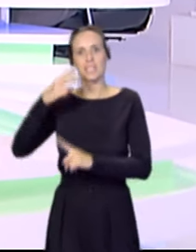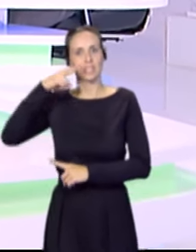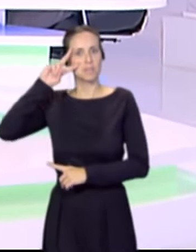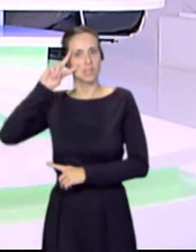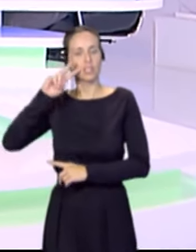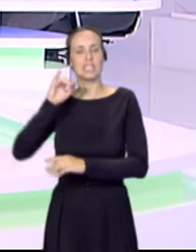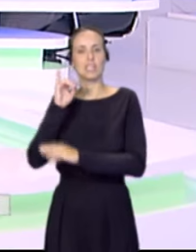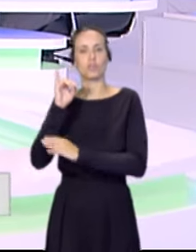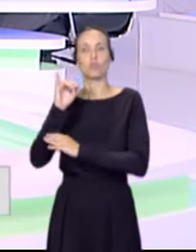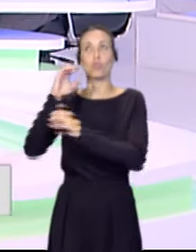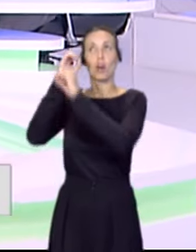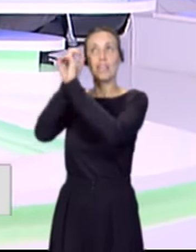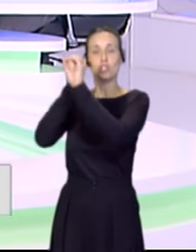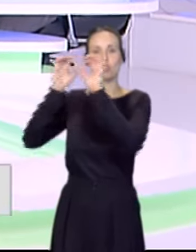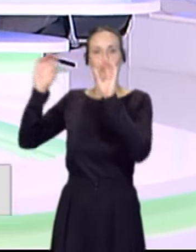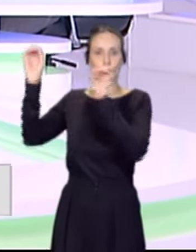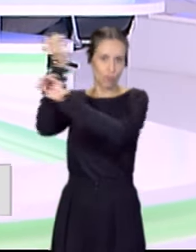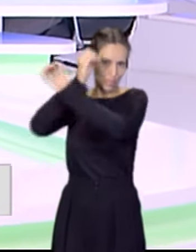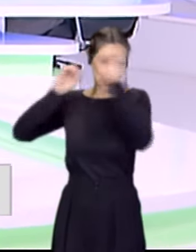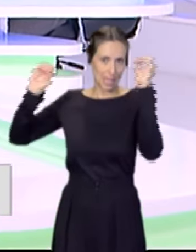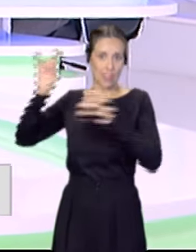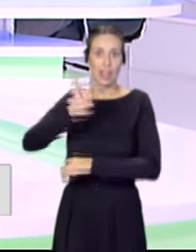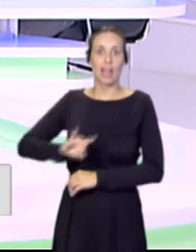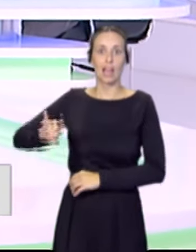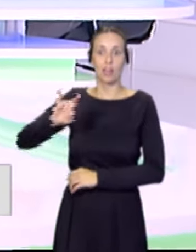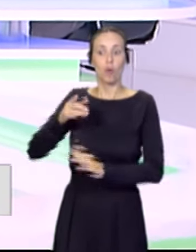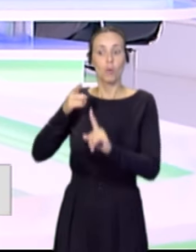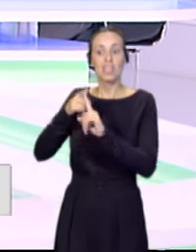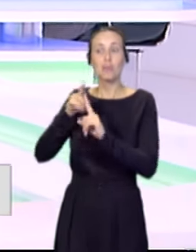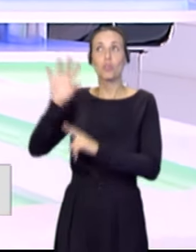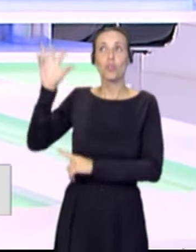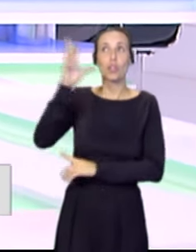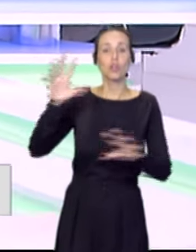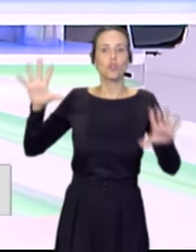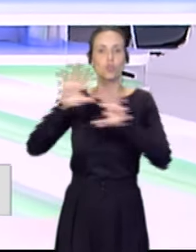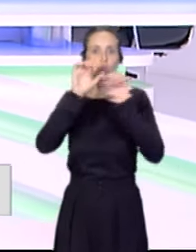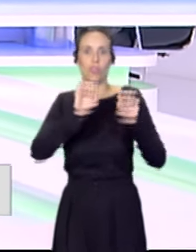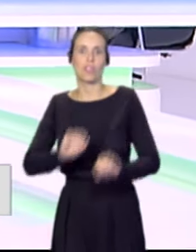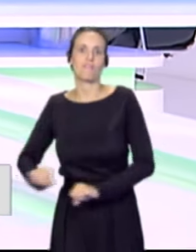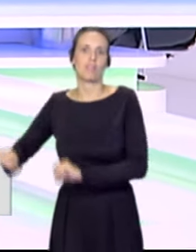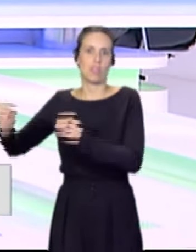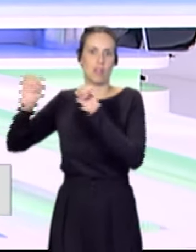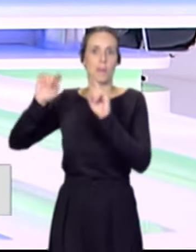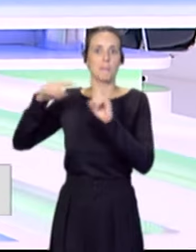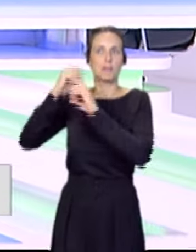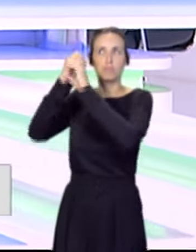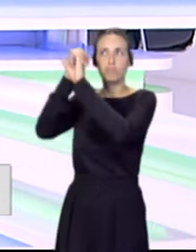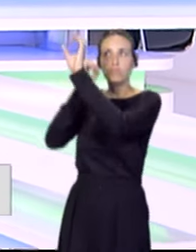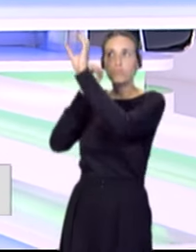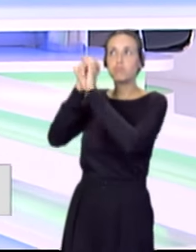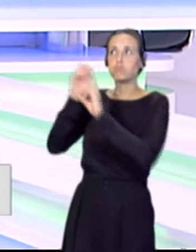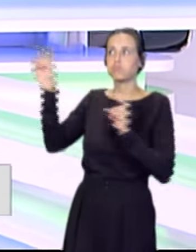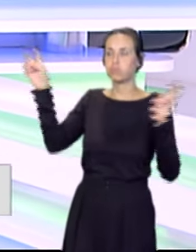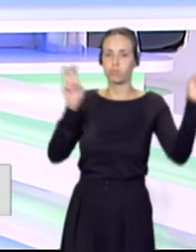tiene el Instituto de Astrofísica de Canarias, para defender los cielos nocturnos y atraer infraestructuras telescópicas de todos los